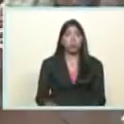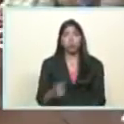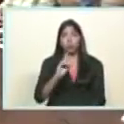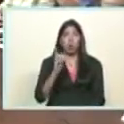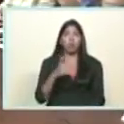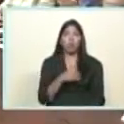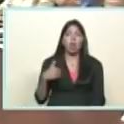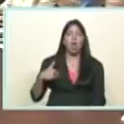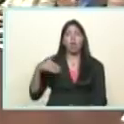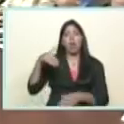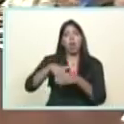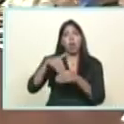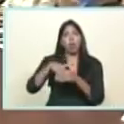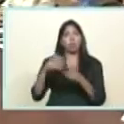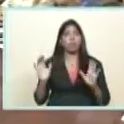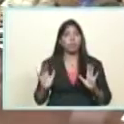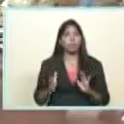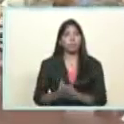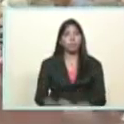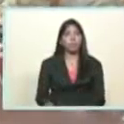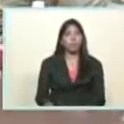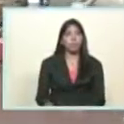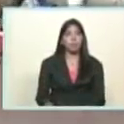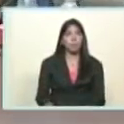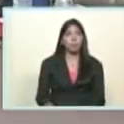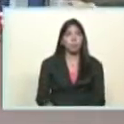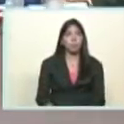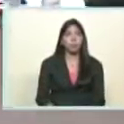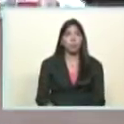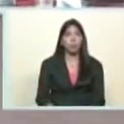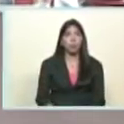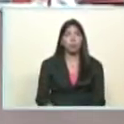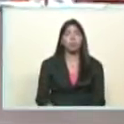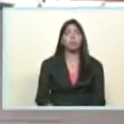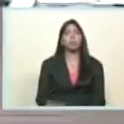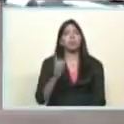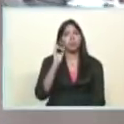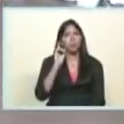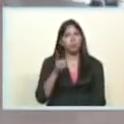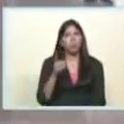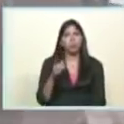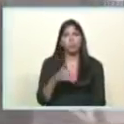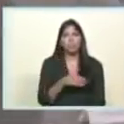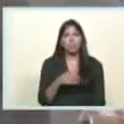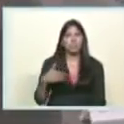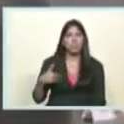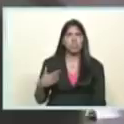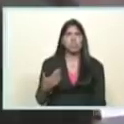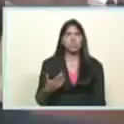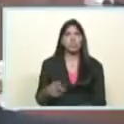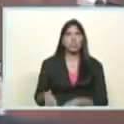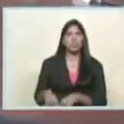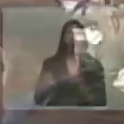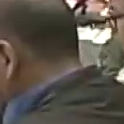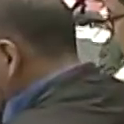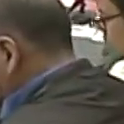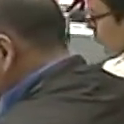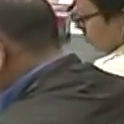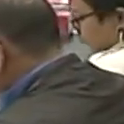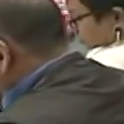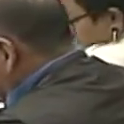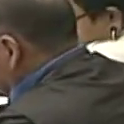de los procesos políticos democráticos y electorales inhabilitar las tarjetas para los procesos que vengan